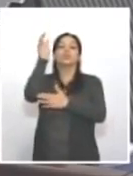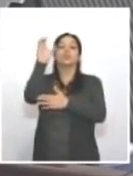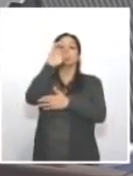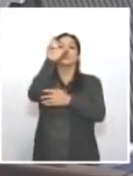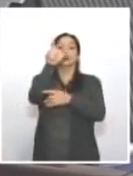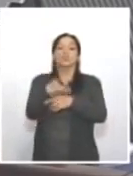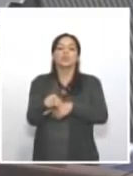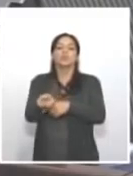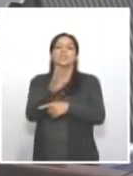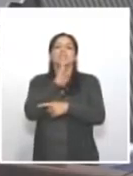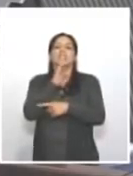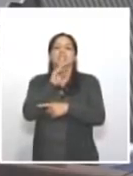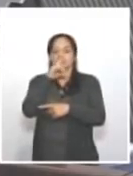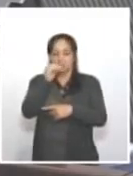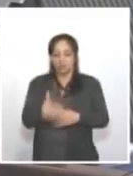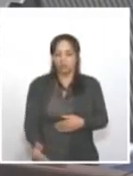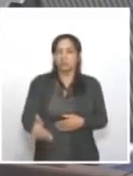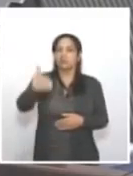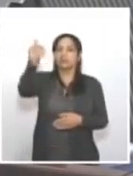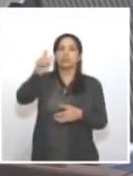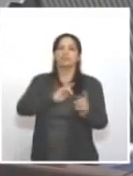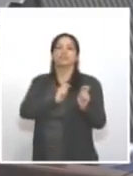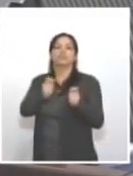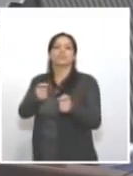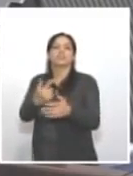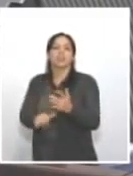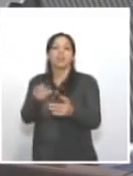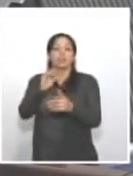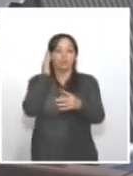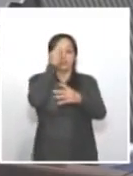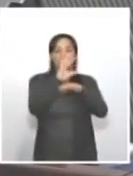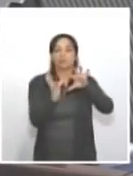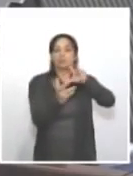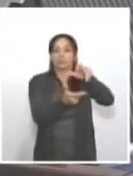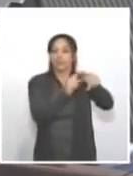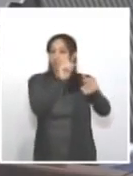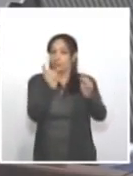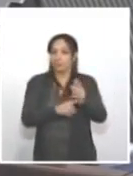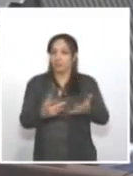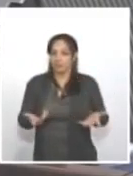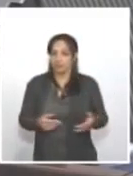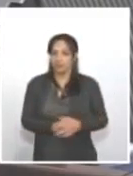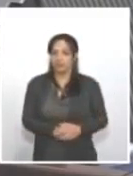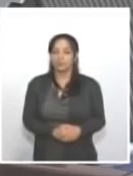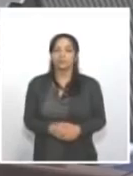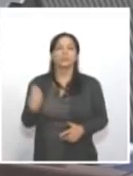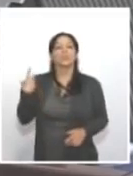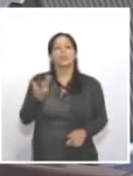ciudadanos, sino con el futuro del planeta. Si nosotros no